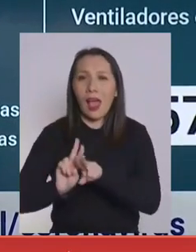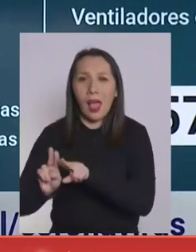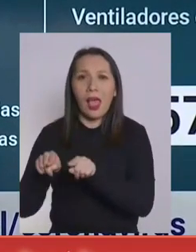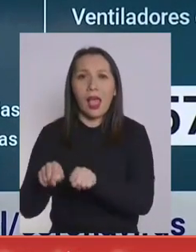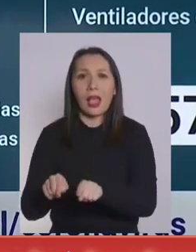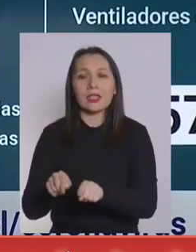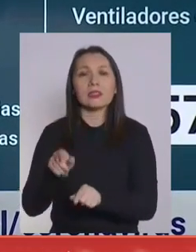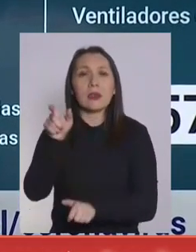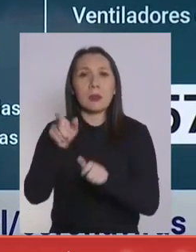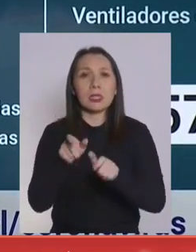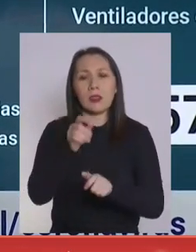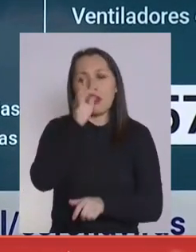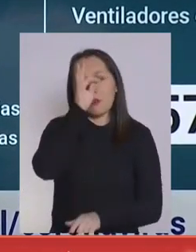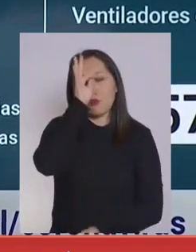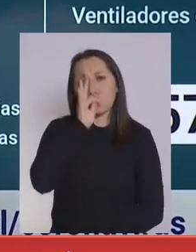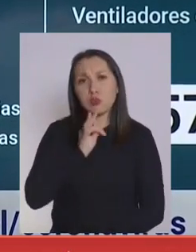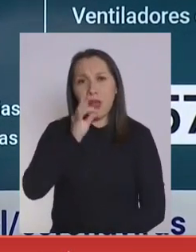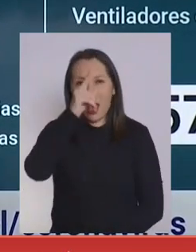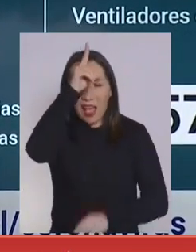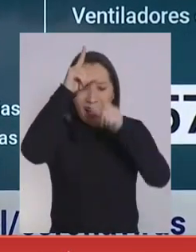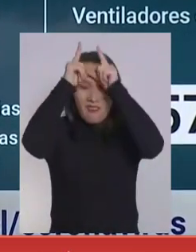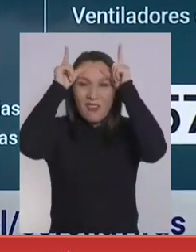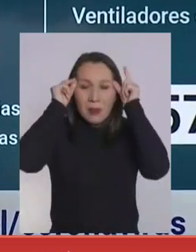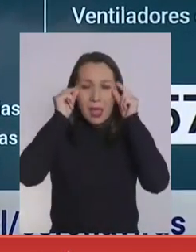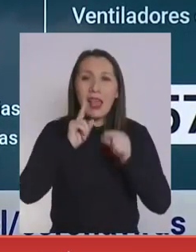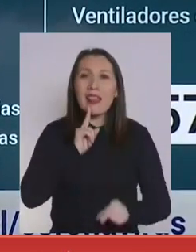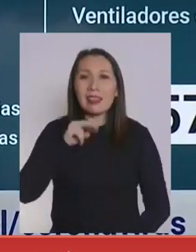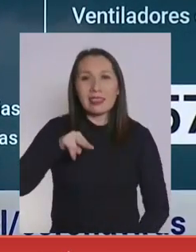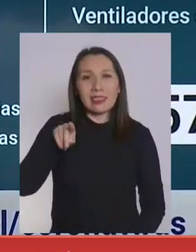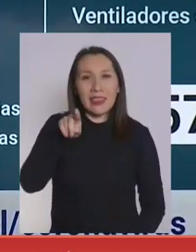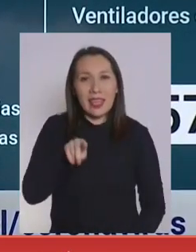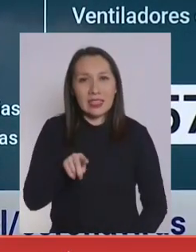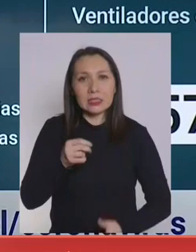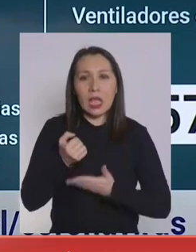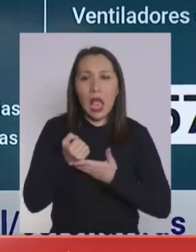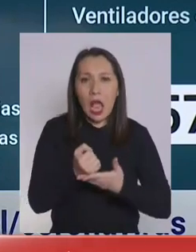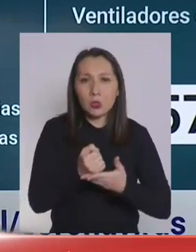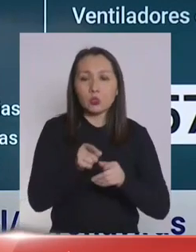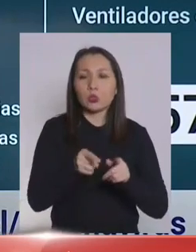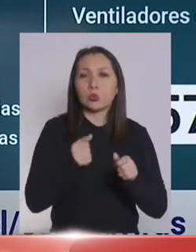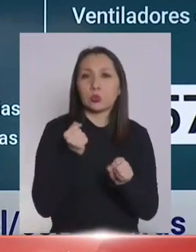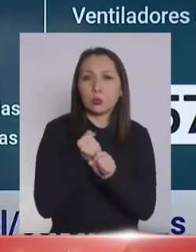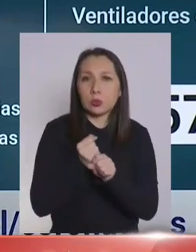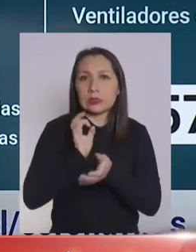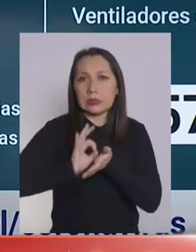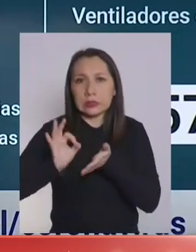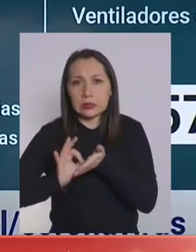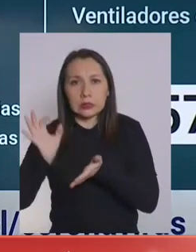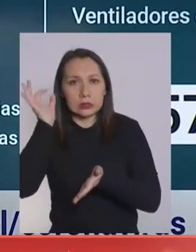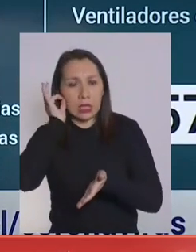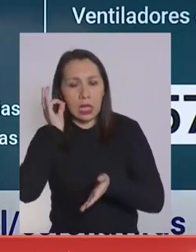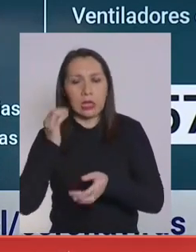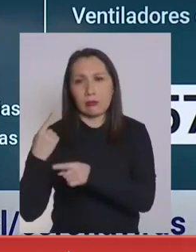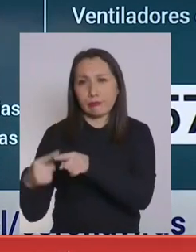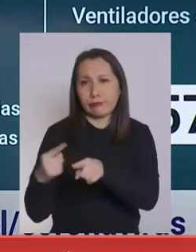por el personal de enfermería, técnicos de enfermería, auxiliares, secretarias,